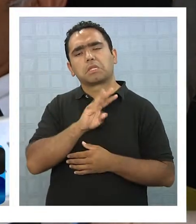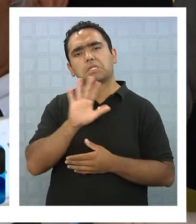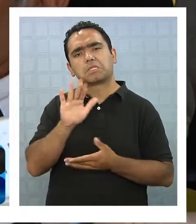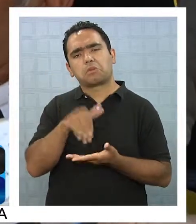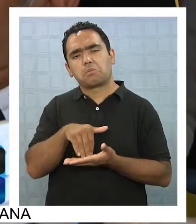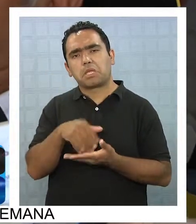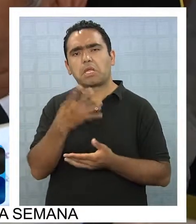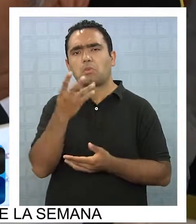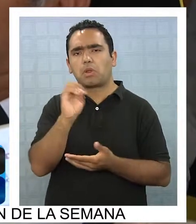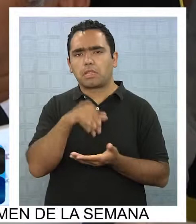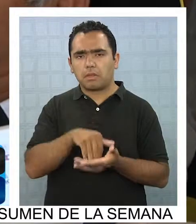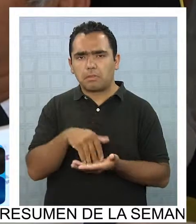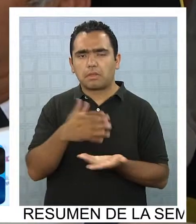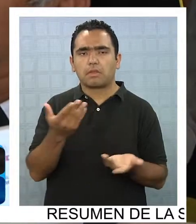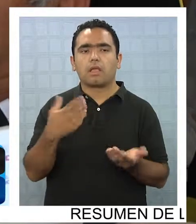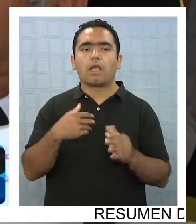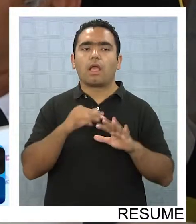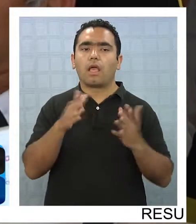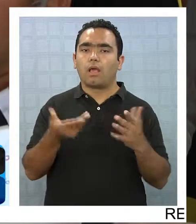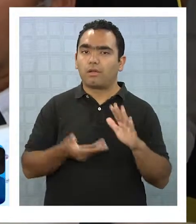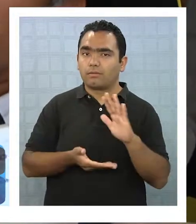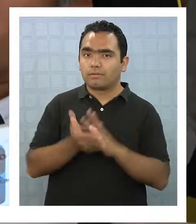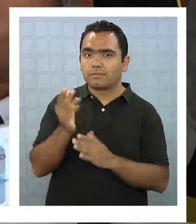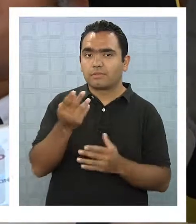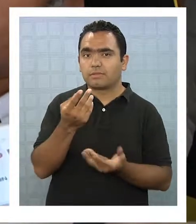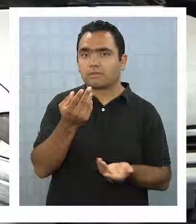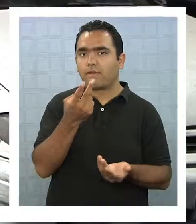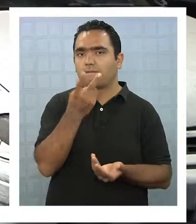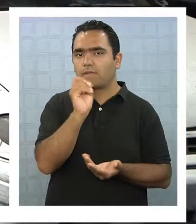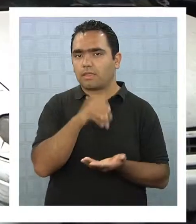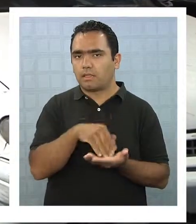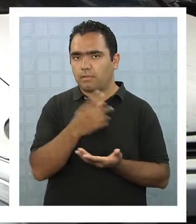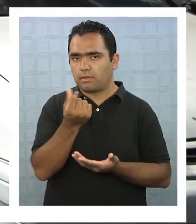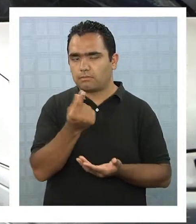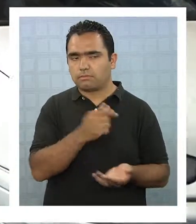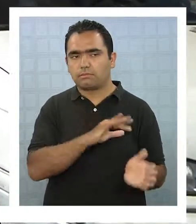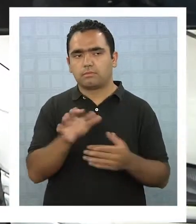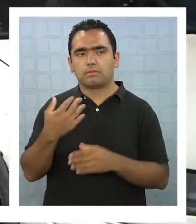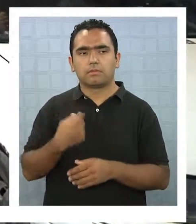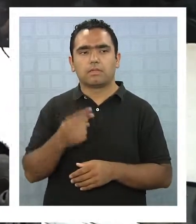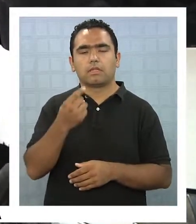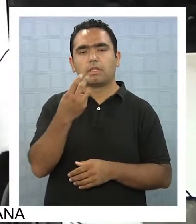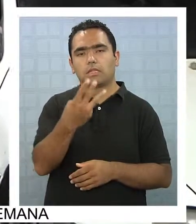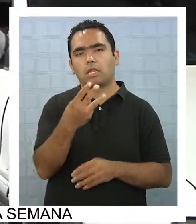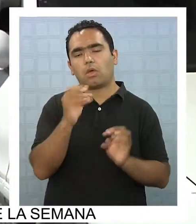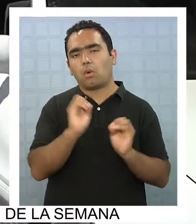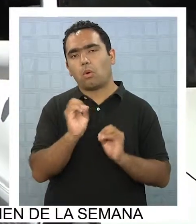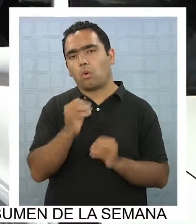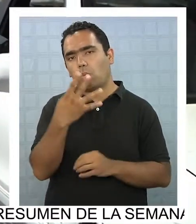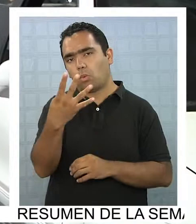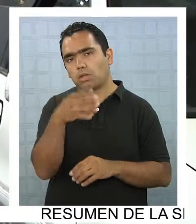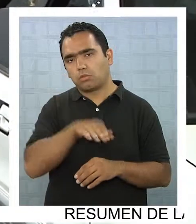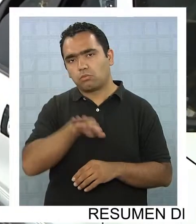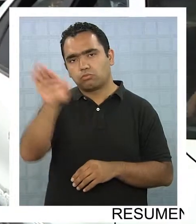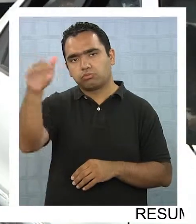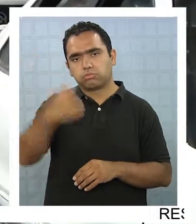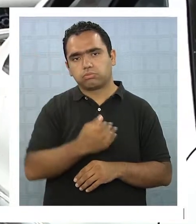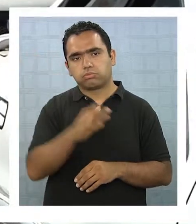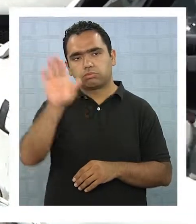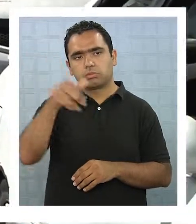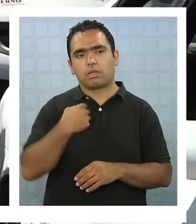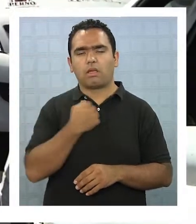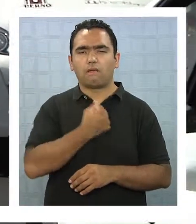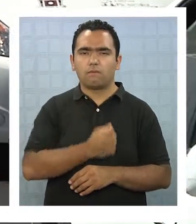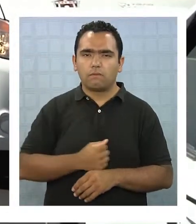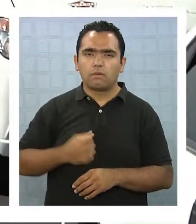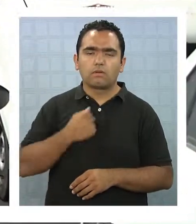40 lugas y ahora me estoy yendo a la casa con 20. Lo damos tres, cuatro vueltas y el taco los tiene casi todos aburridos ya